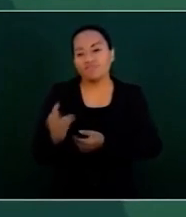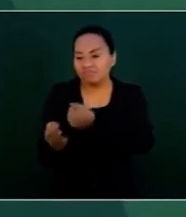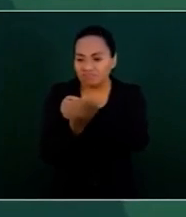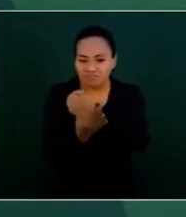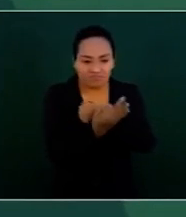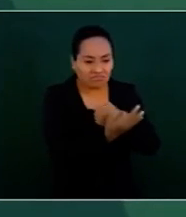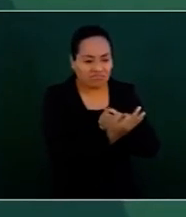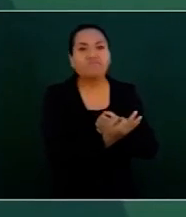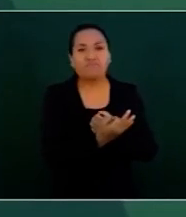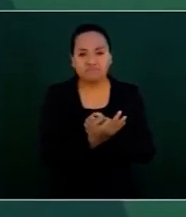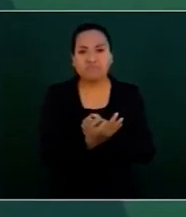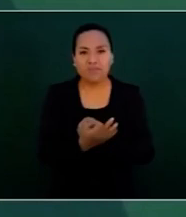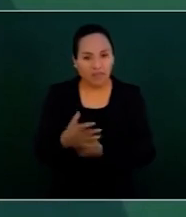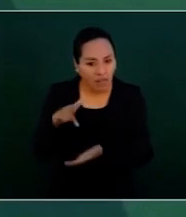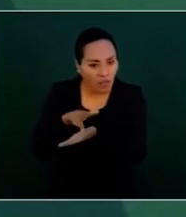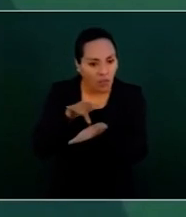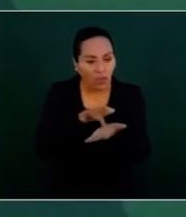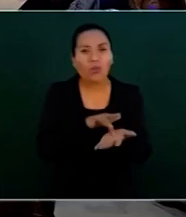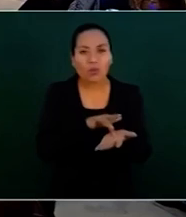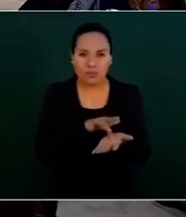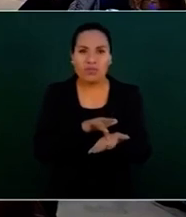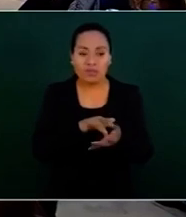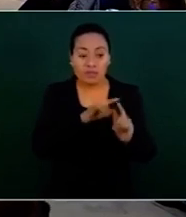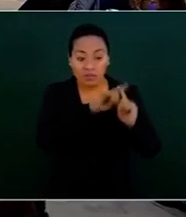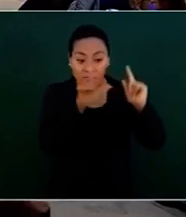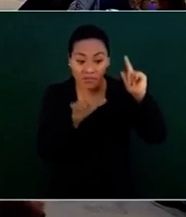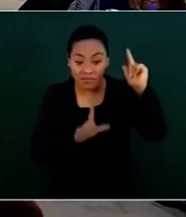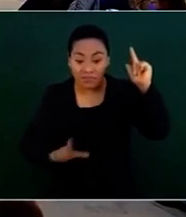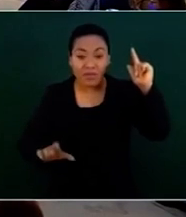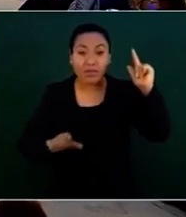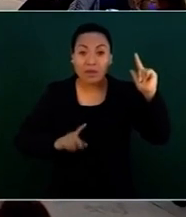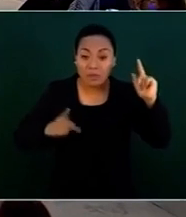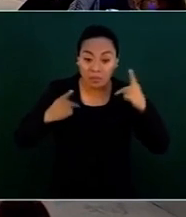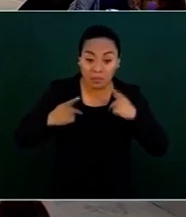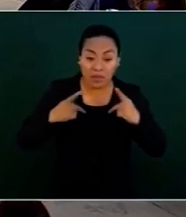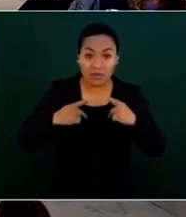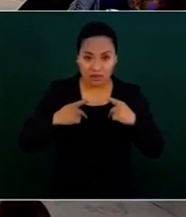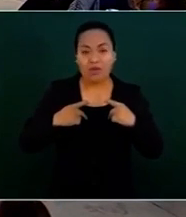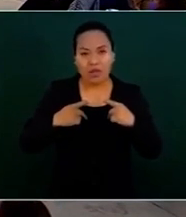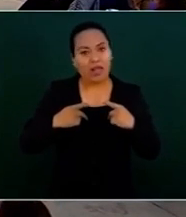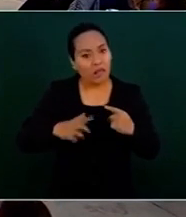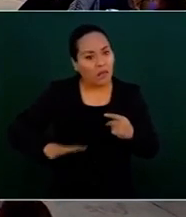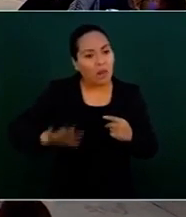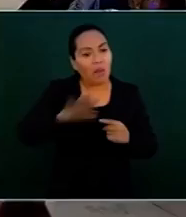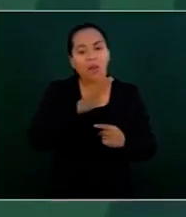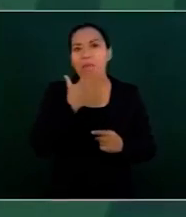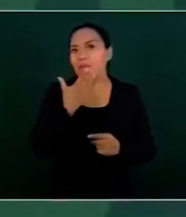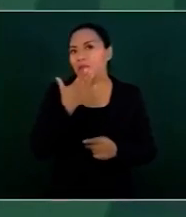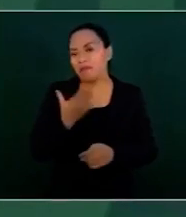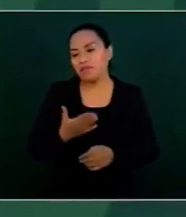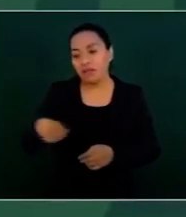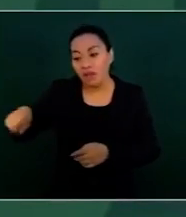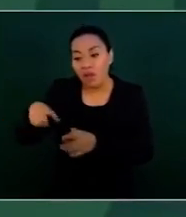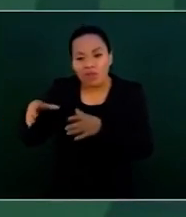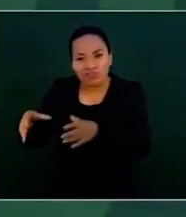porque si no fuese por el pueblo, ya estos grupos conservadores